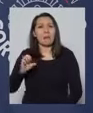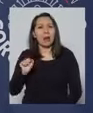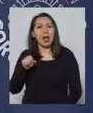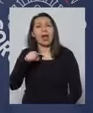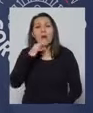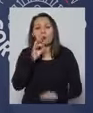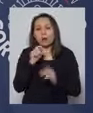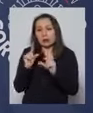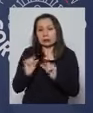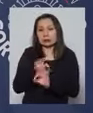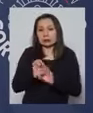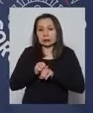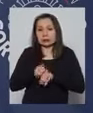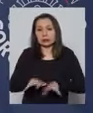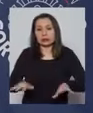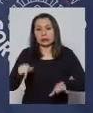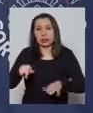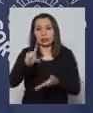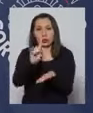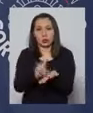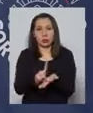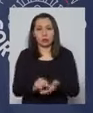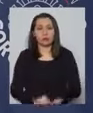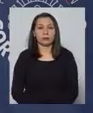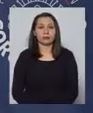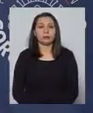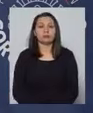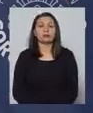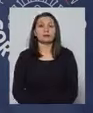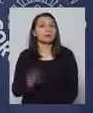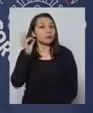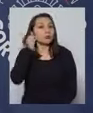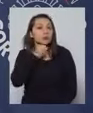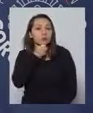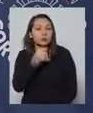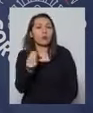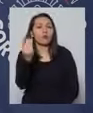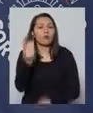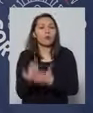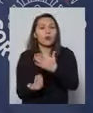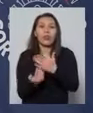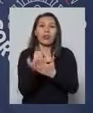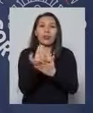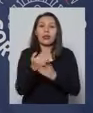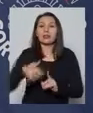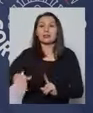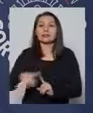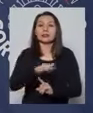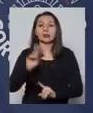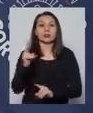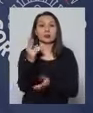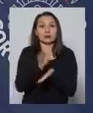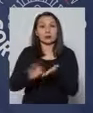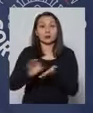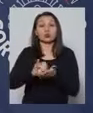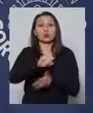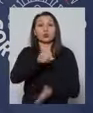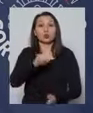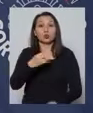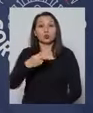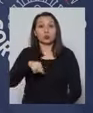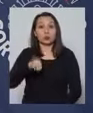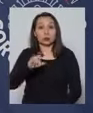los brotes en estos centros. Muy buenos días. Sobre la situación del subsecretario Arturo